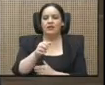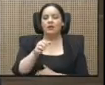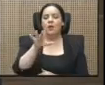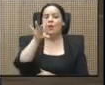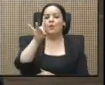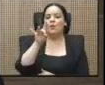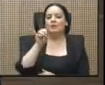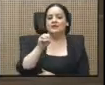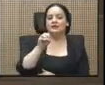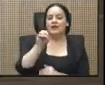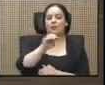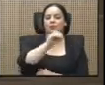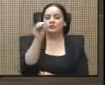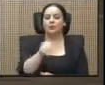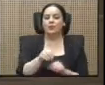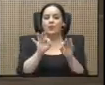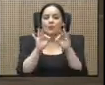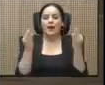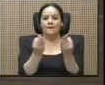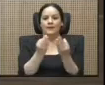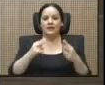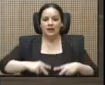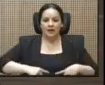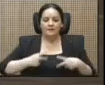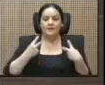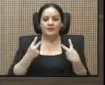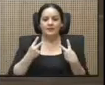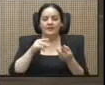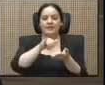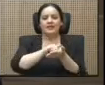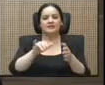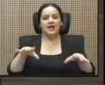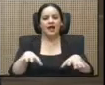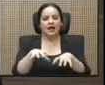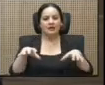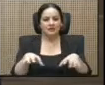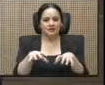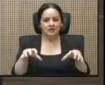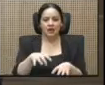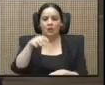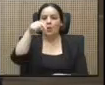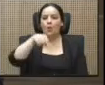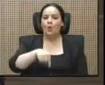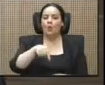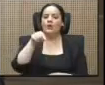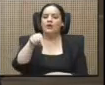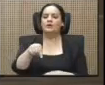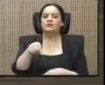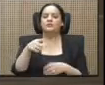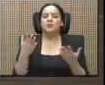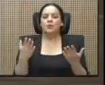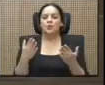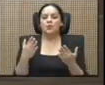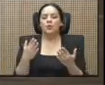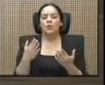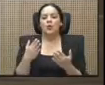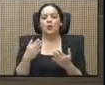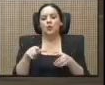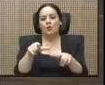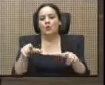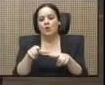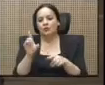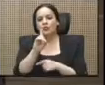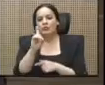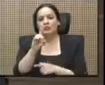de las familias viven de esta actividad y hoy es un hogar donde la tasa de desempleo es